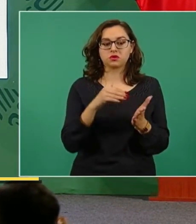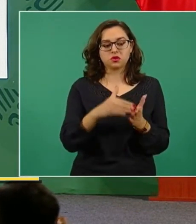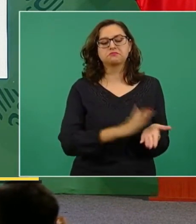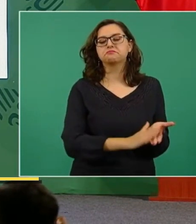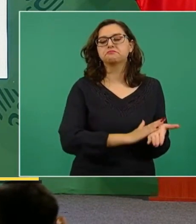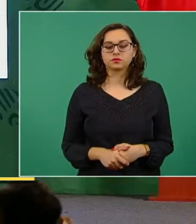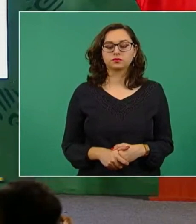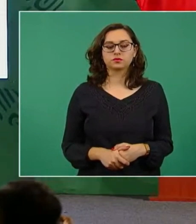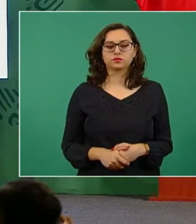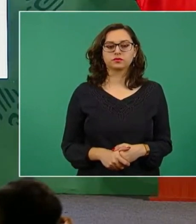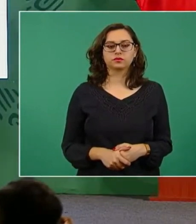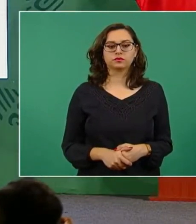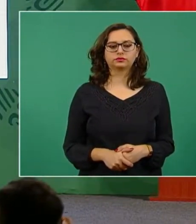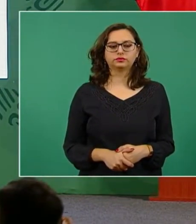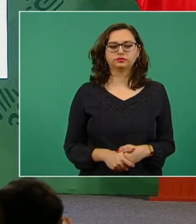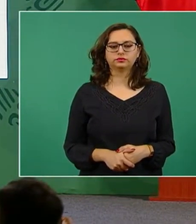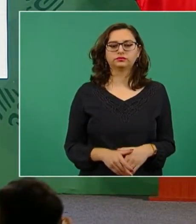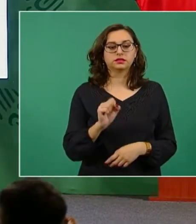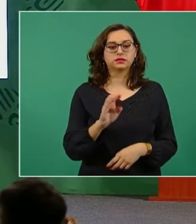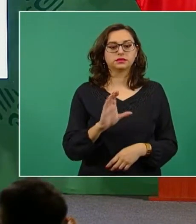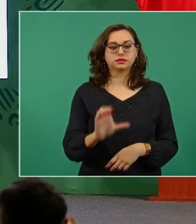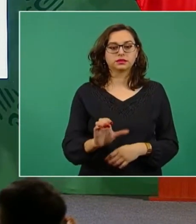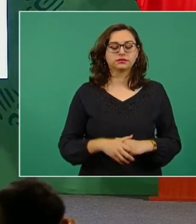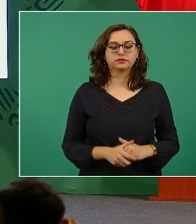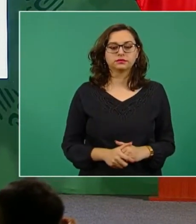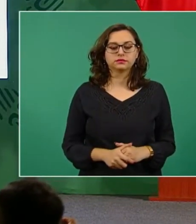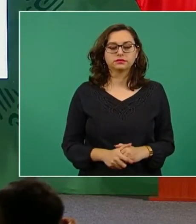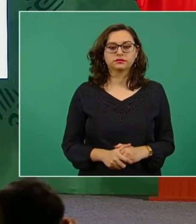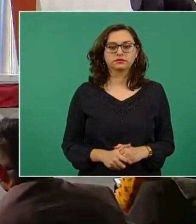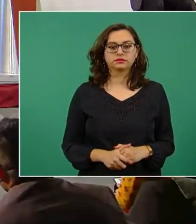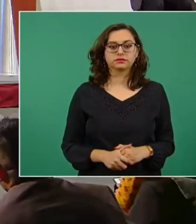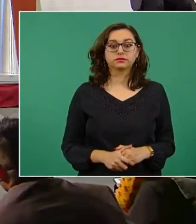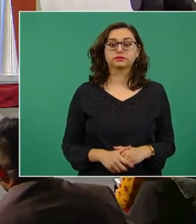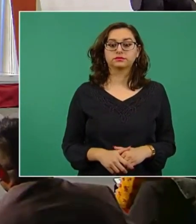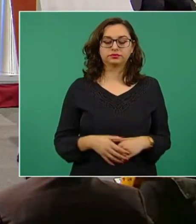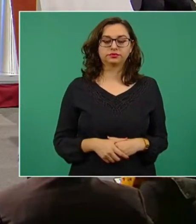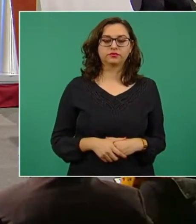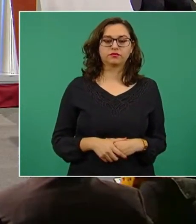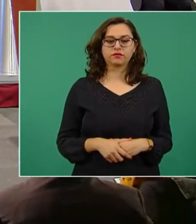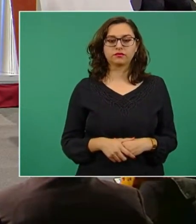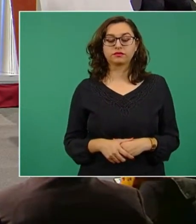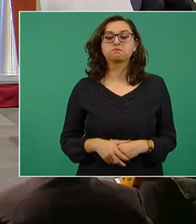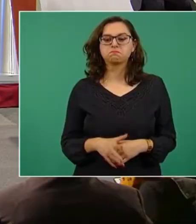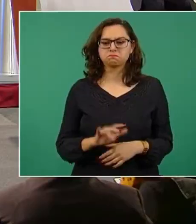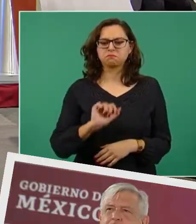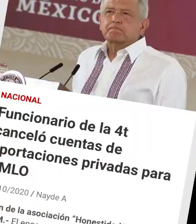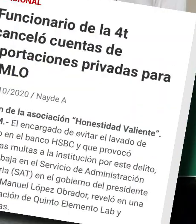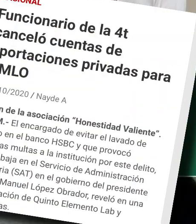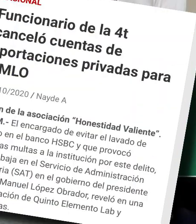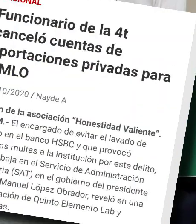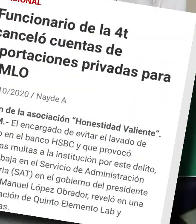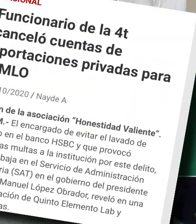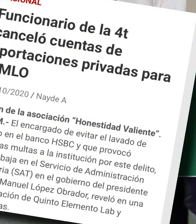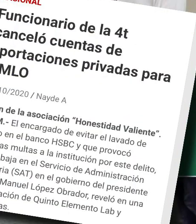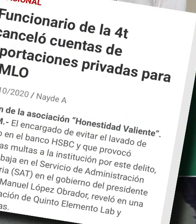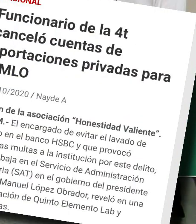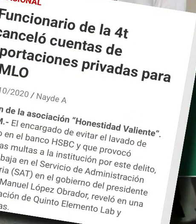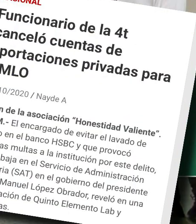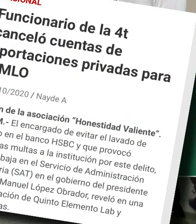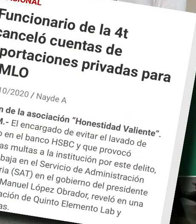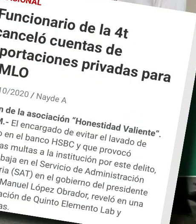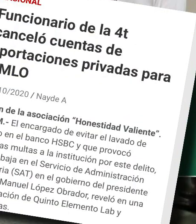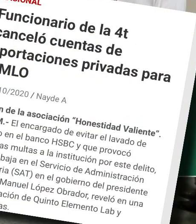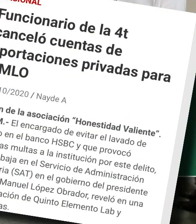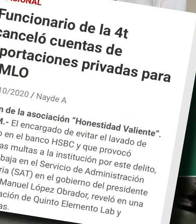barbaridad! H, SBC. Este, les platico la historia ahorita. Perdono, pero no olvido. Este, ese banco,